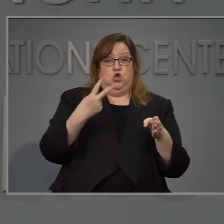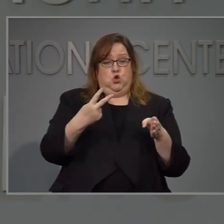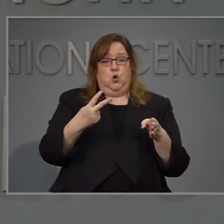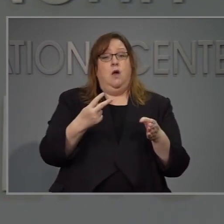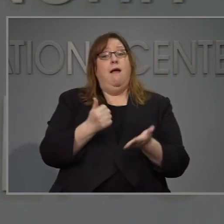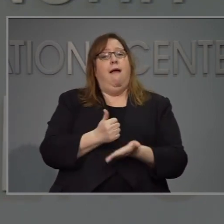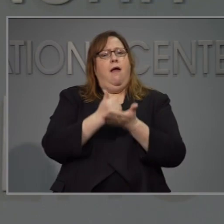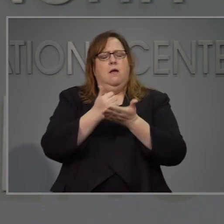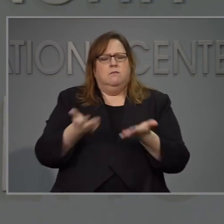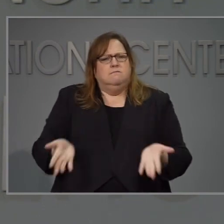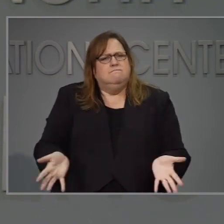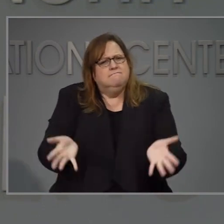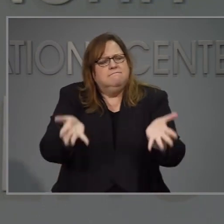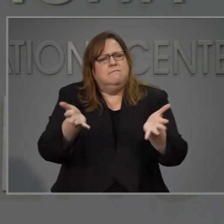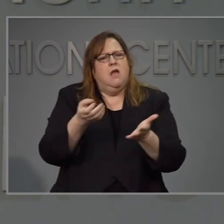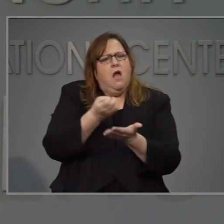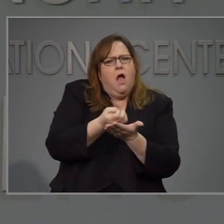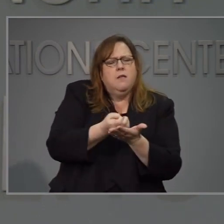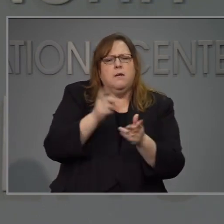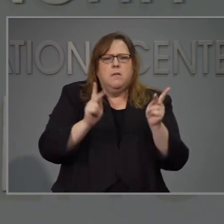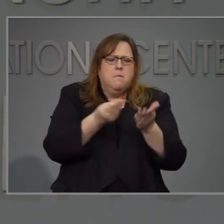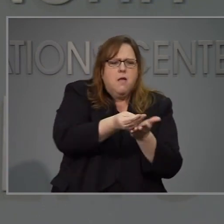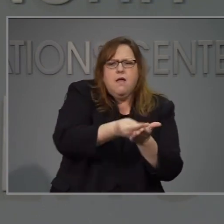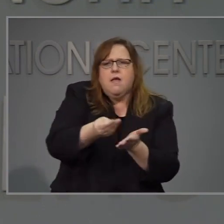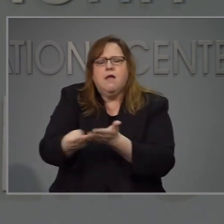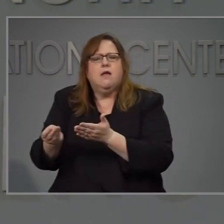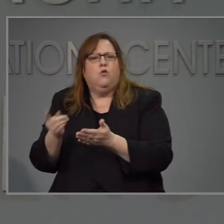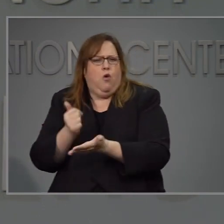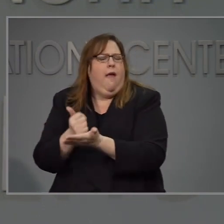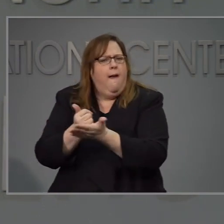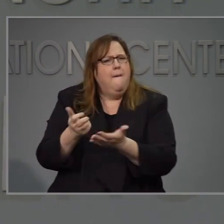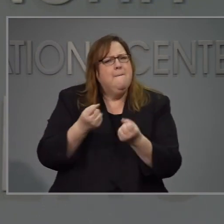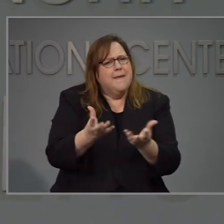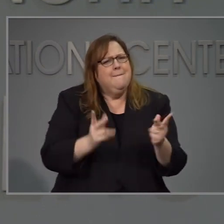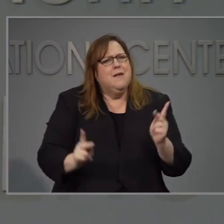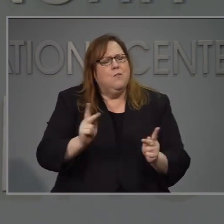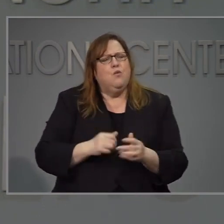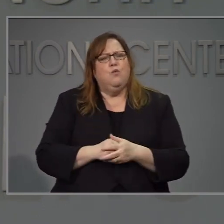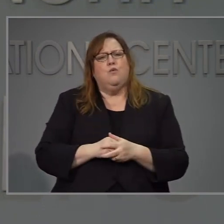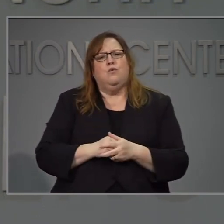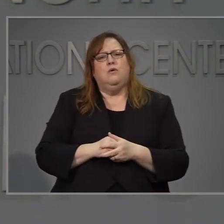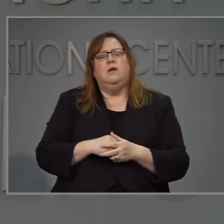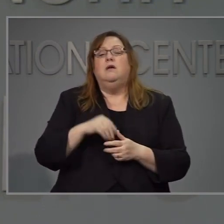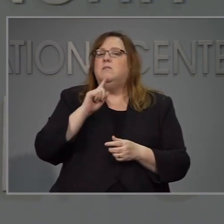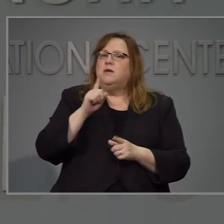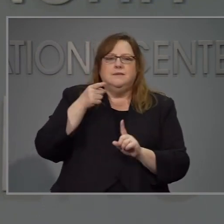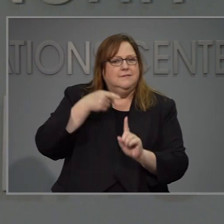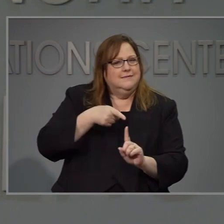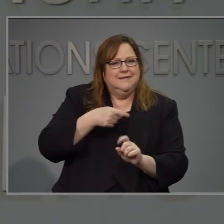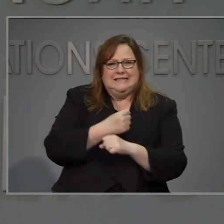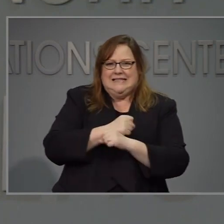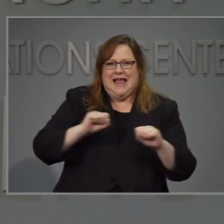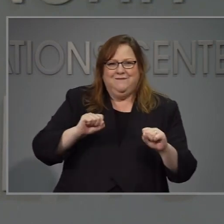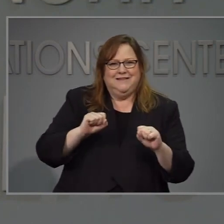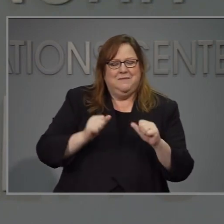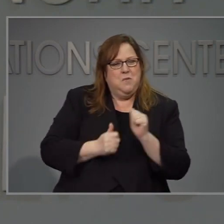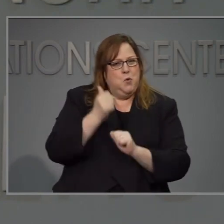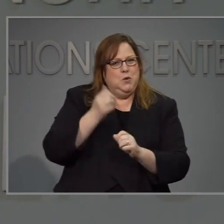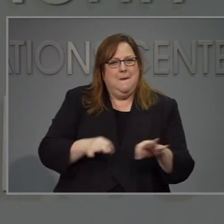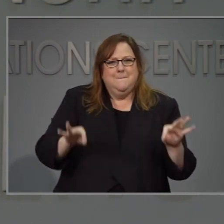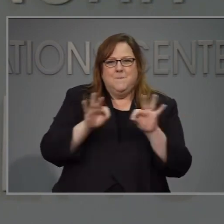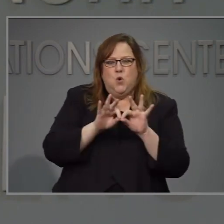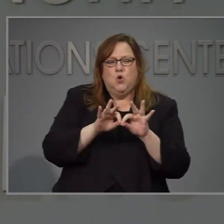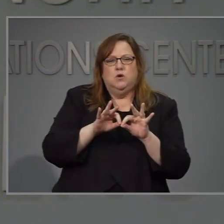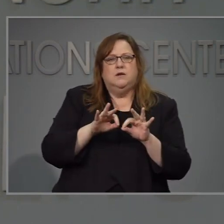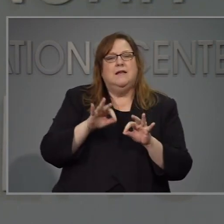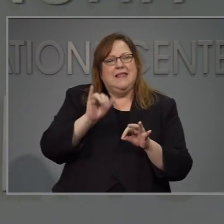ayudar a la economía cuando la persona las personas tienen confianza sobre su seguridad por eso es importante y liberar o.